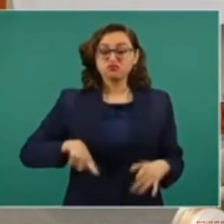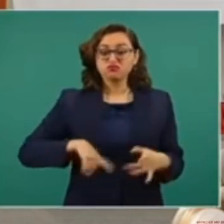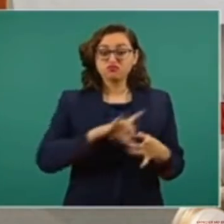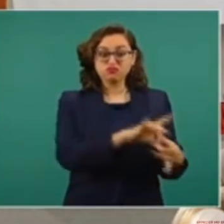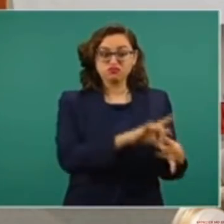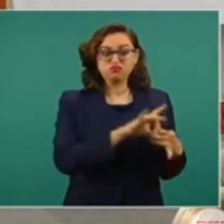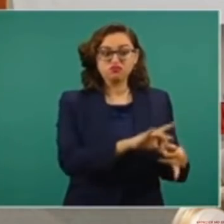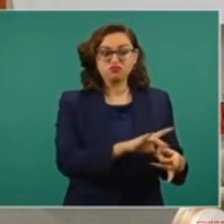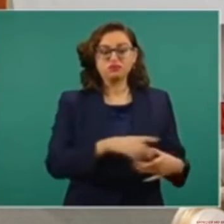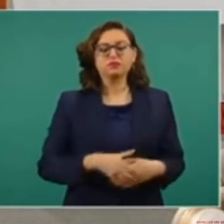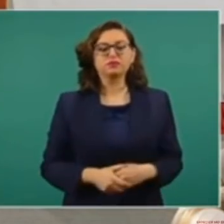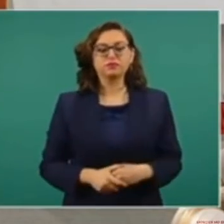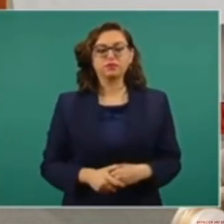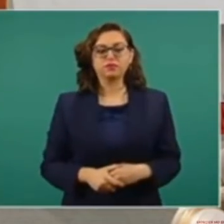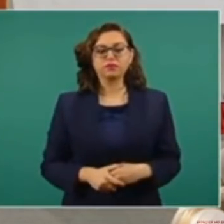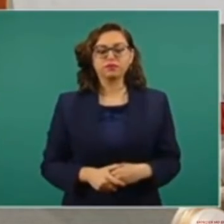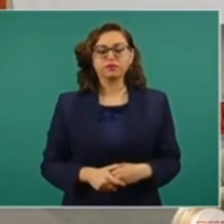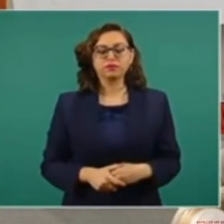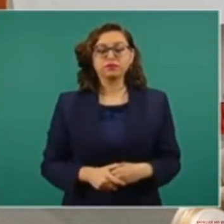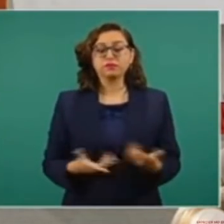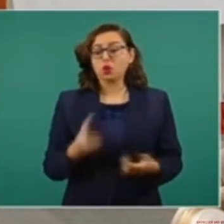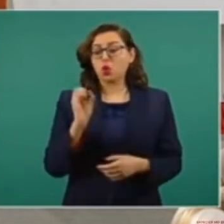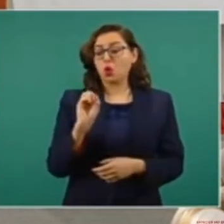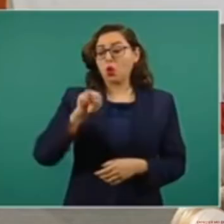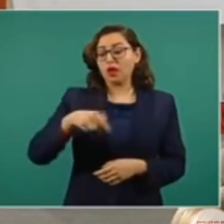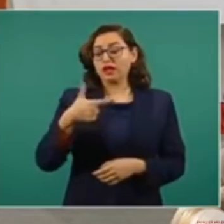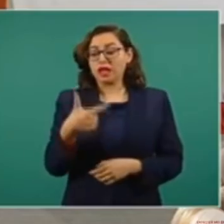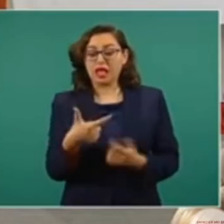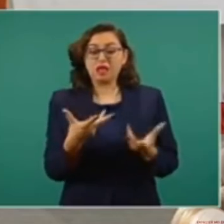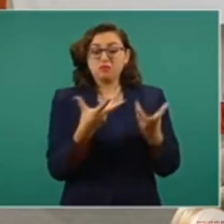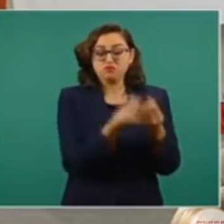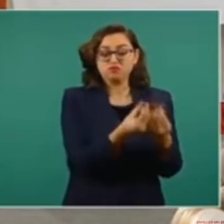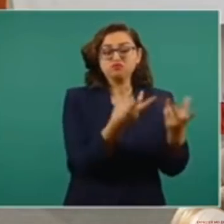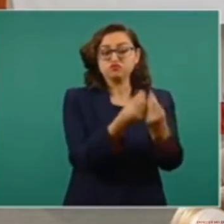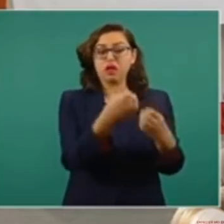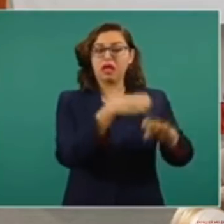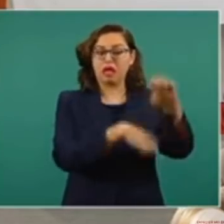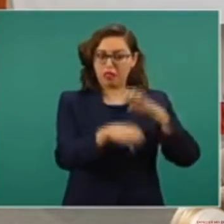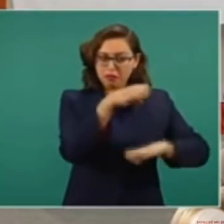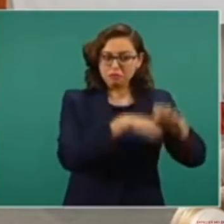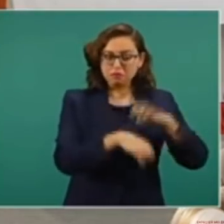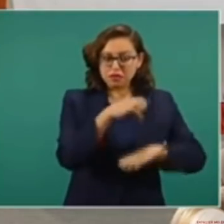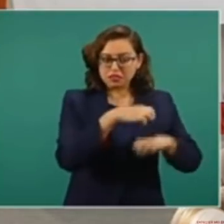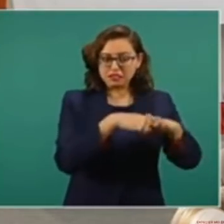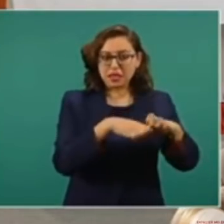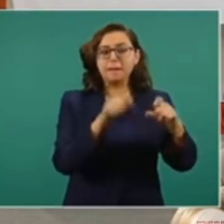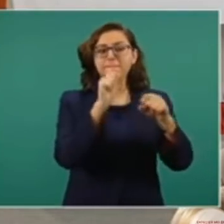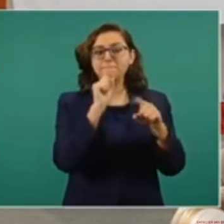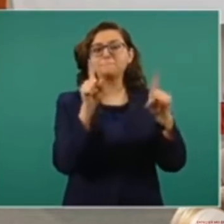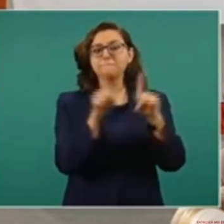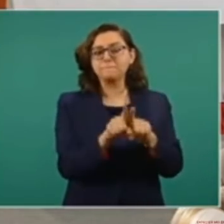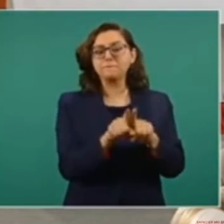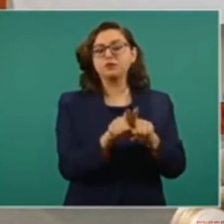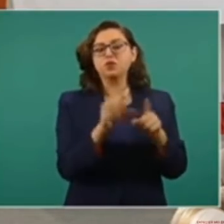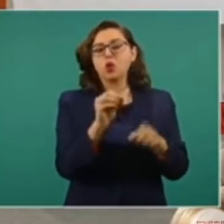Organizaciones de la sociedad civil, obviamente más vinculadas con el sector empresarial, sobre todo aquella sociedad civil organizada